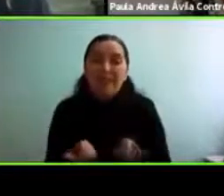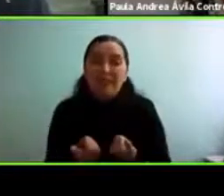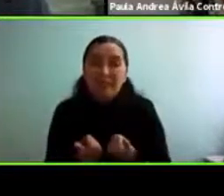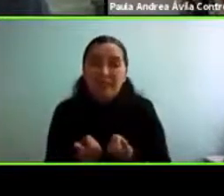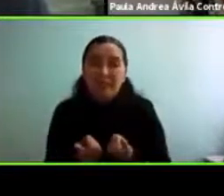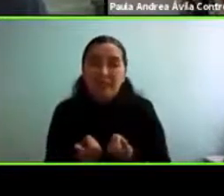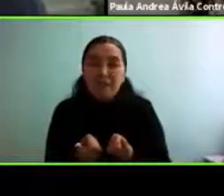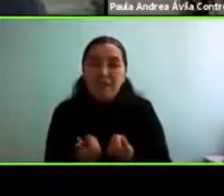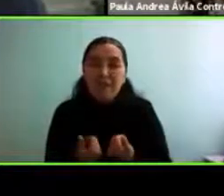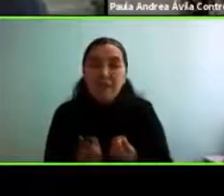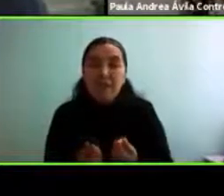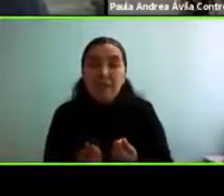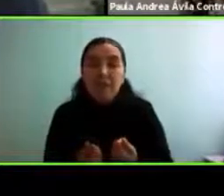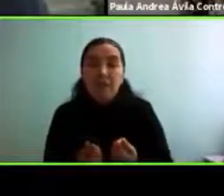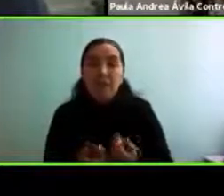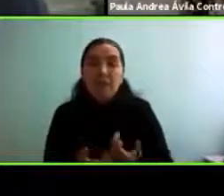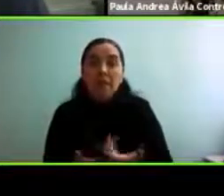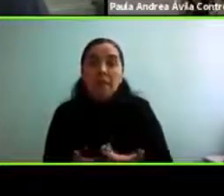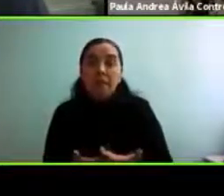entonces